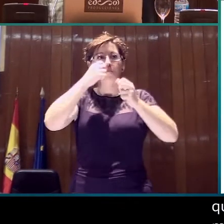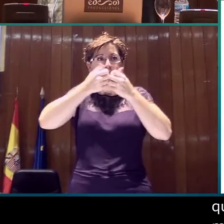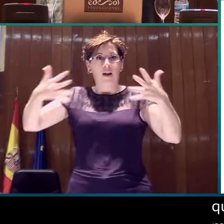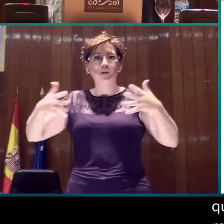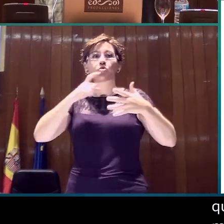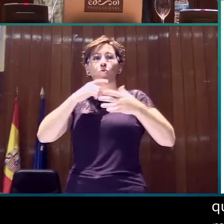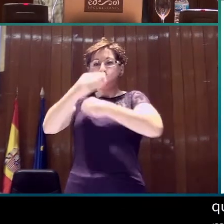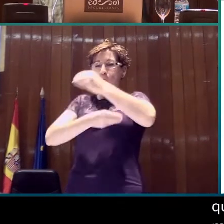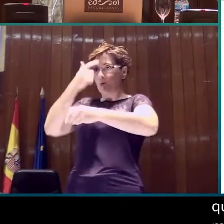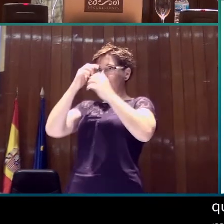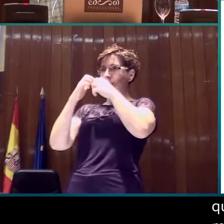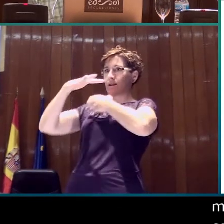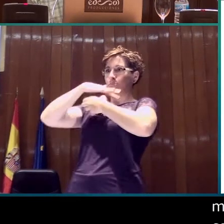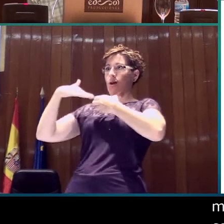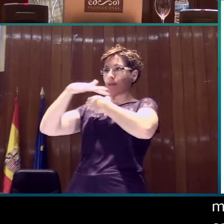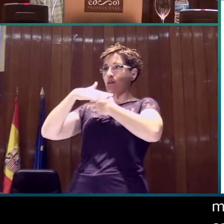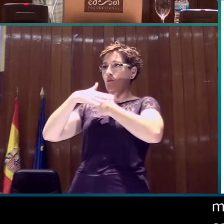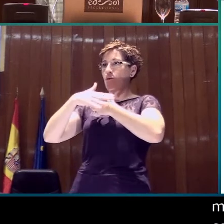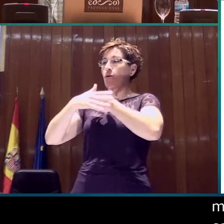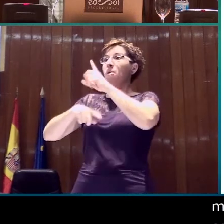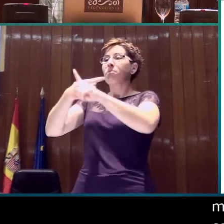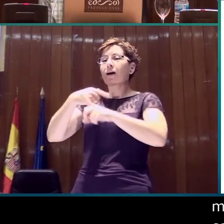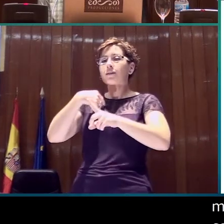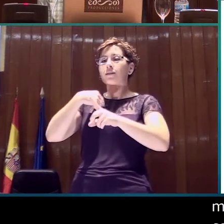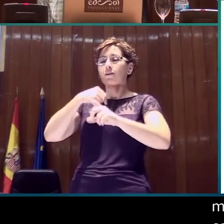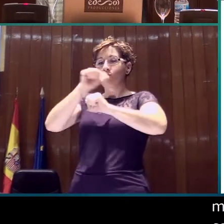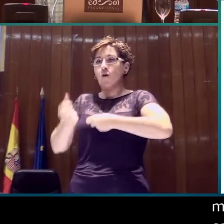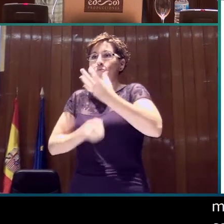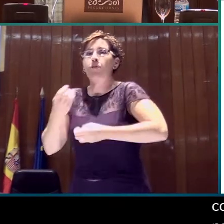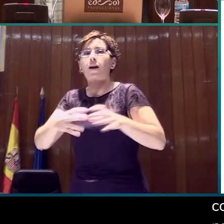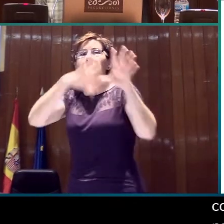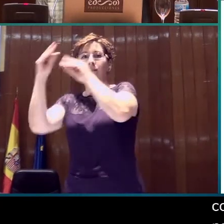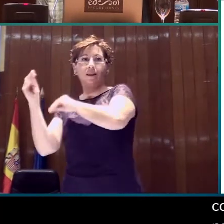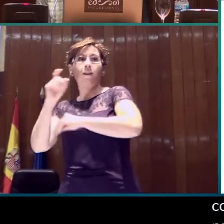explicación también para entender su significado, pues, muy válida.